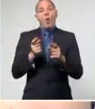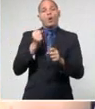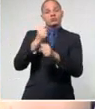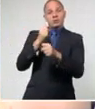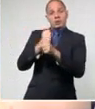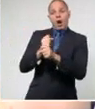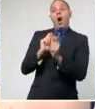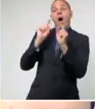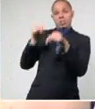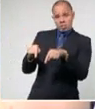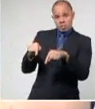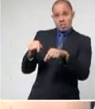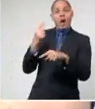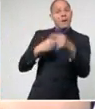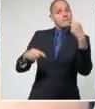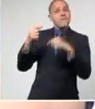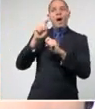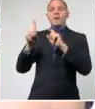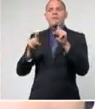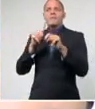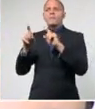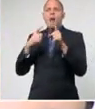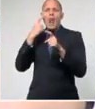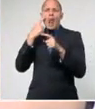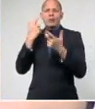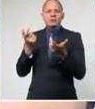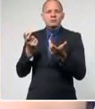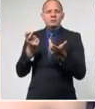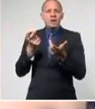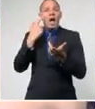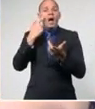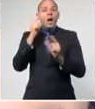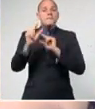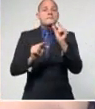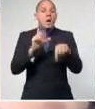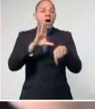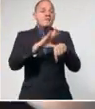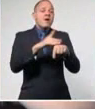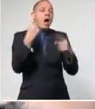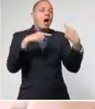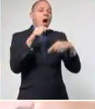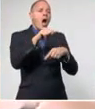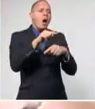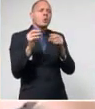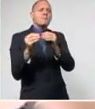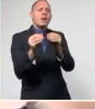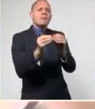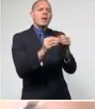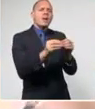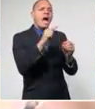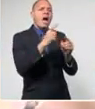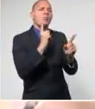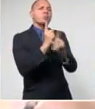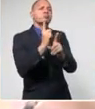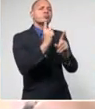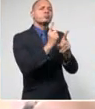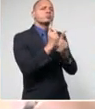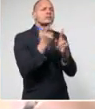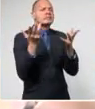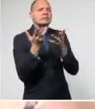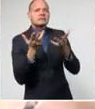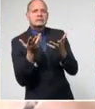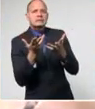ha sido el objetivo fundamental para definir los contactos, fuente e interrumpir la transmisión que es